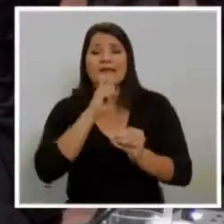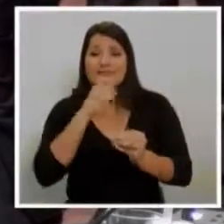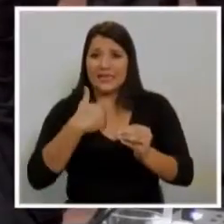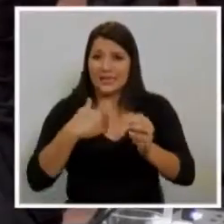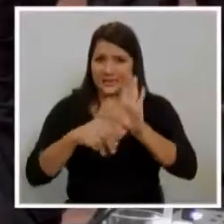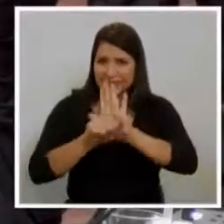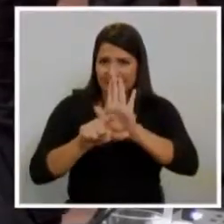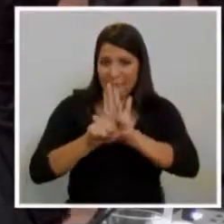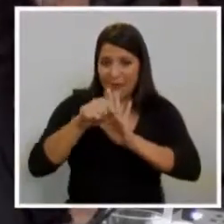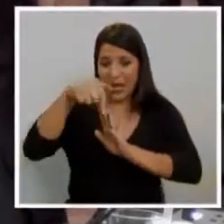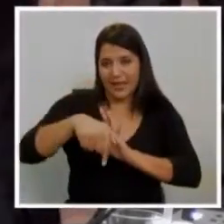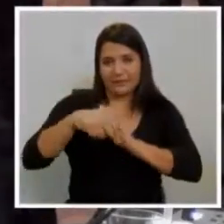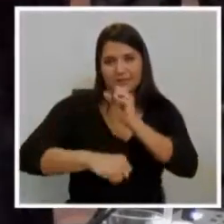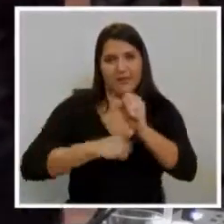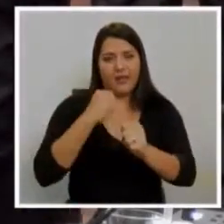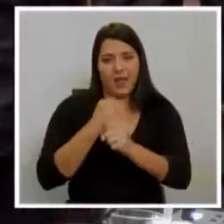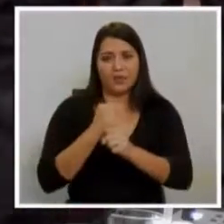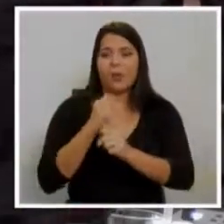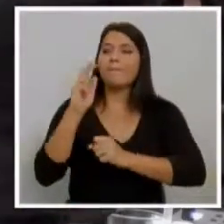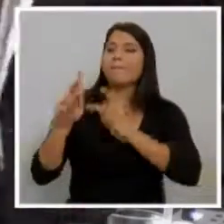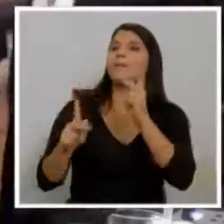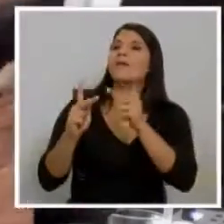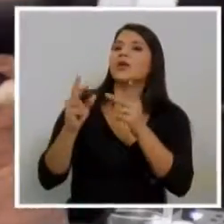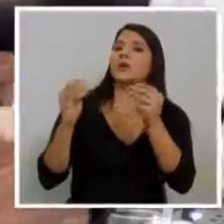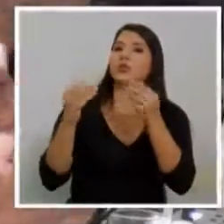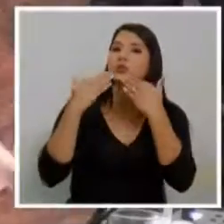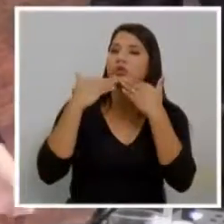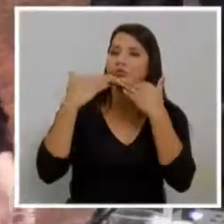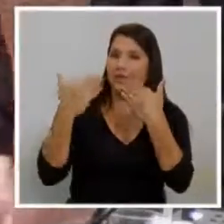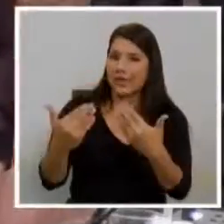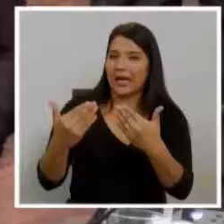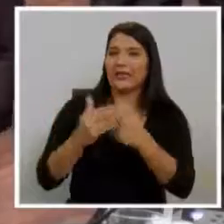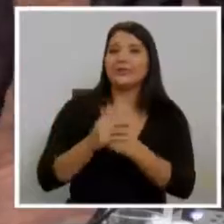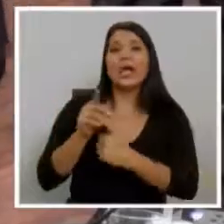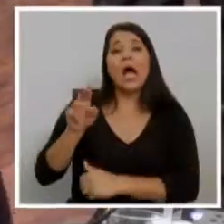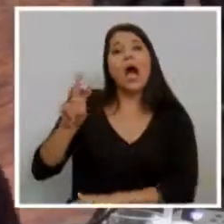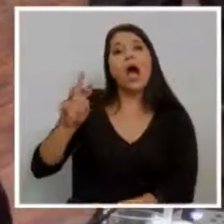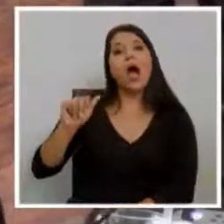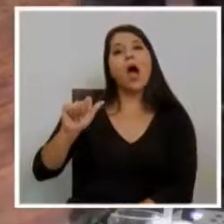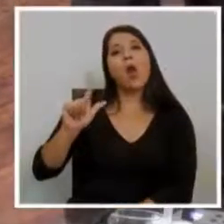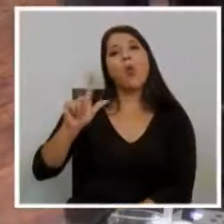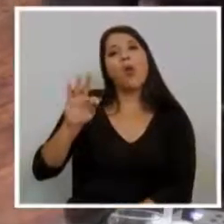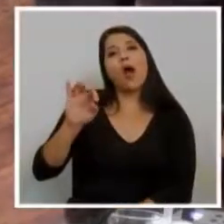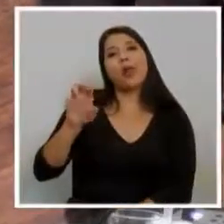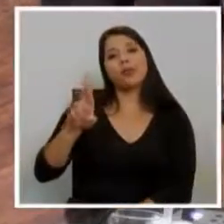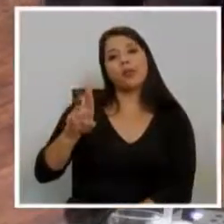Asamblea va a ser este año. Perfecto, don Walter, muchísimas gracias. don Walter Moyos, diputado del Partido de Integración Nacional.